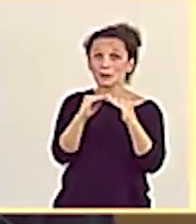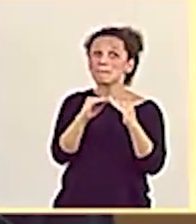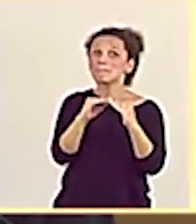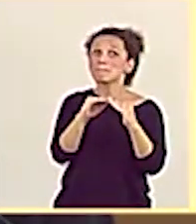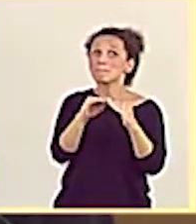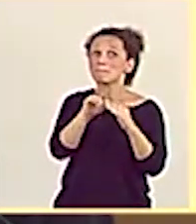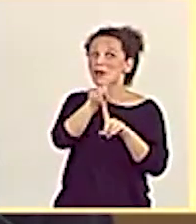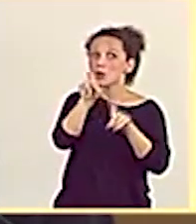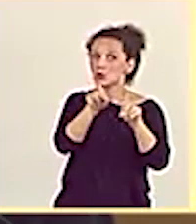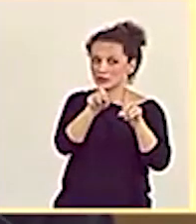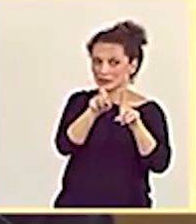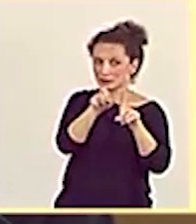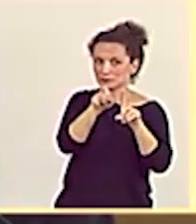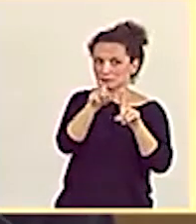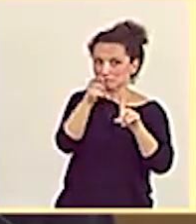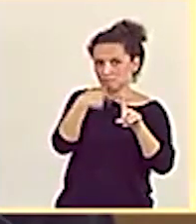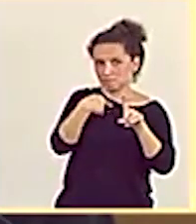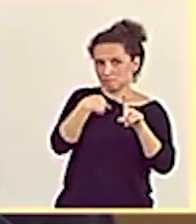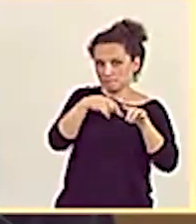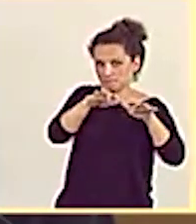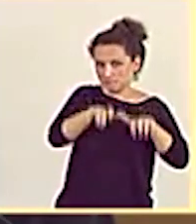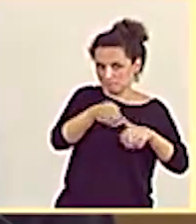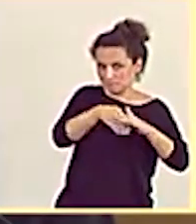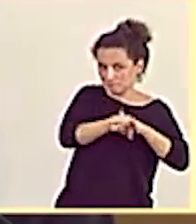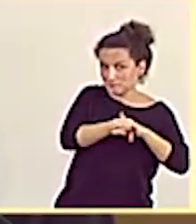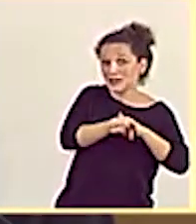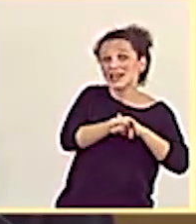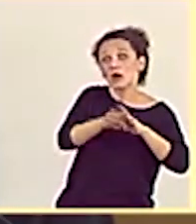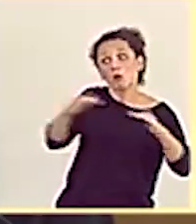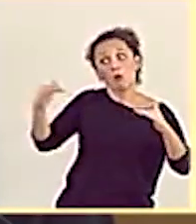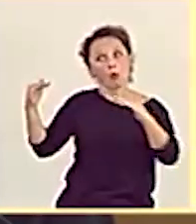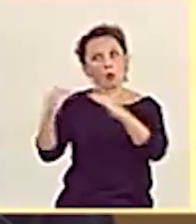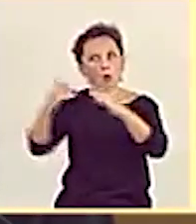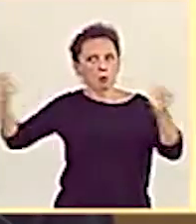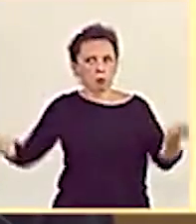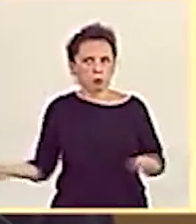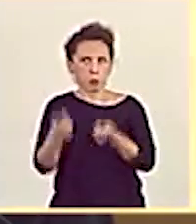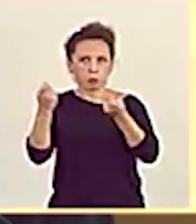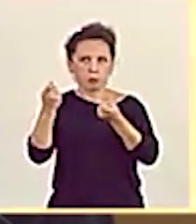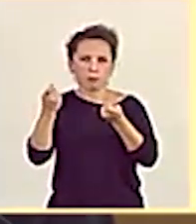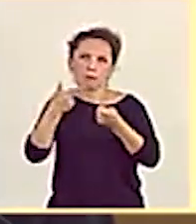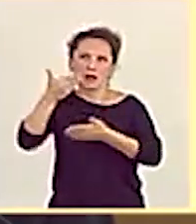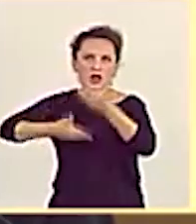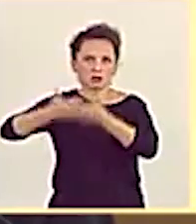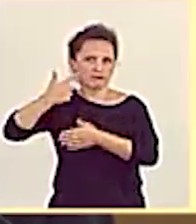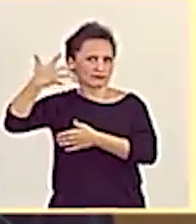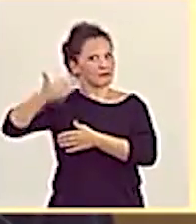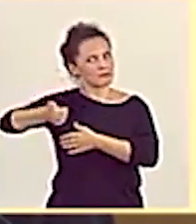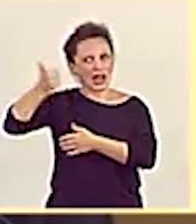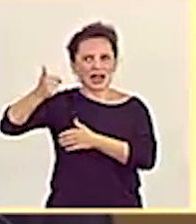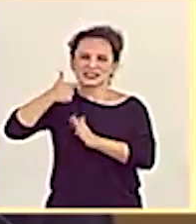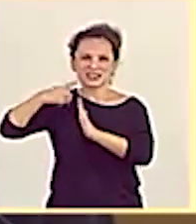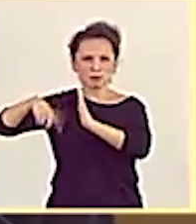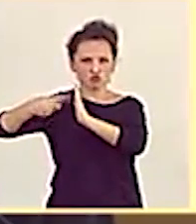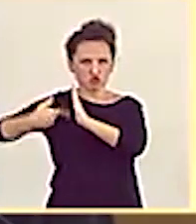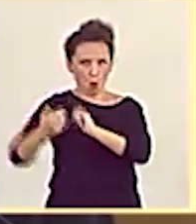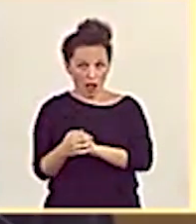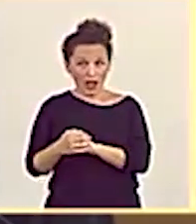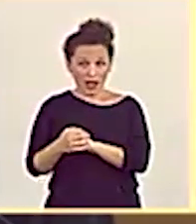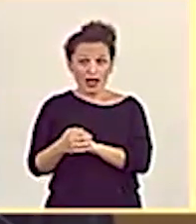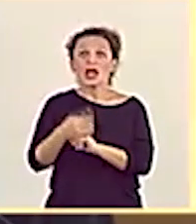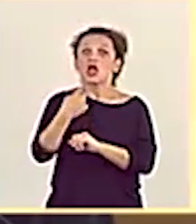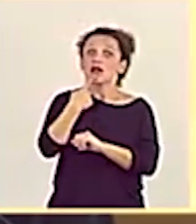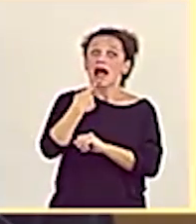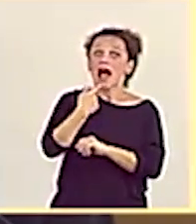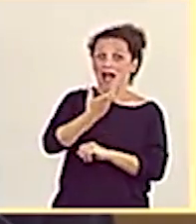y el sábado el Gobierno nos contestaba mediante uno de los periódicos de mayor tirada de Guipúzcoa. Informaba de esta manera a nuestro grupo y también al alcalde de